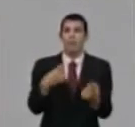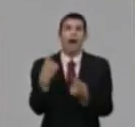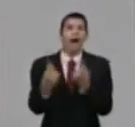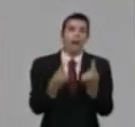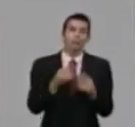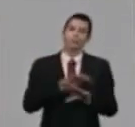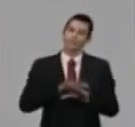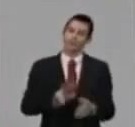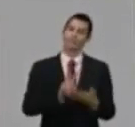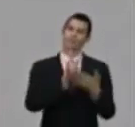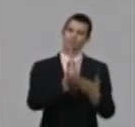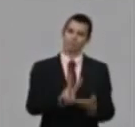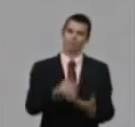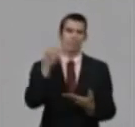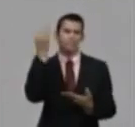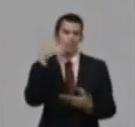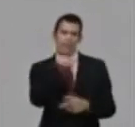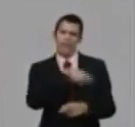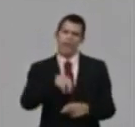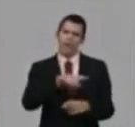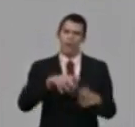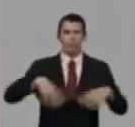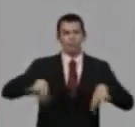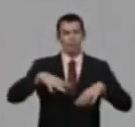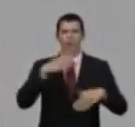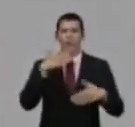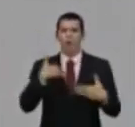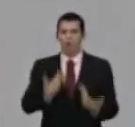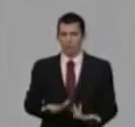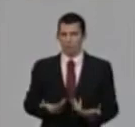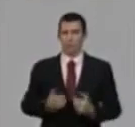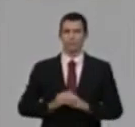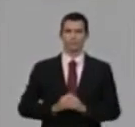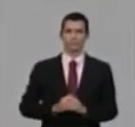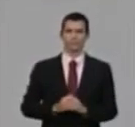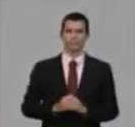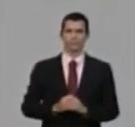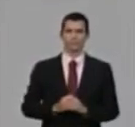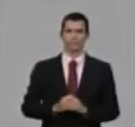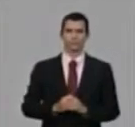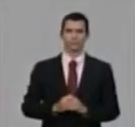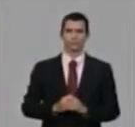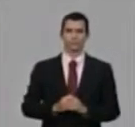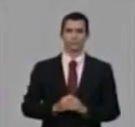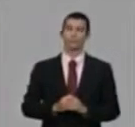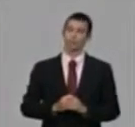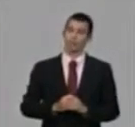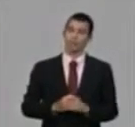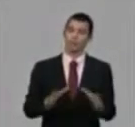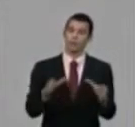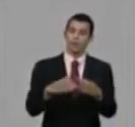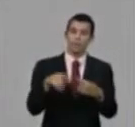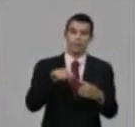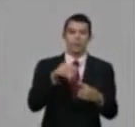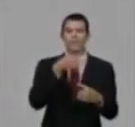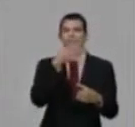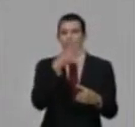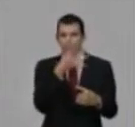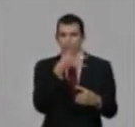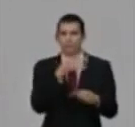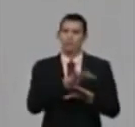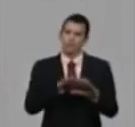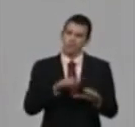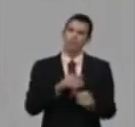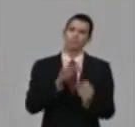de las personas adultas mayores ya han sido visitadas expresamente por los trabajadores sociales. Y también